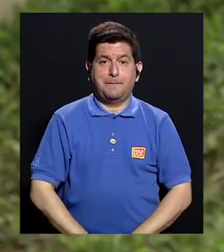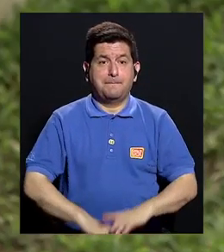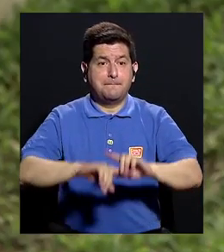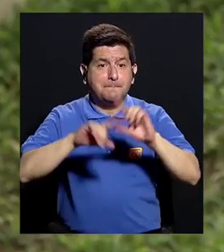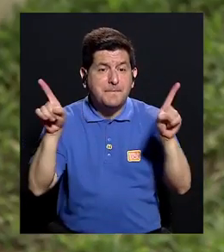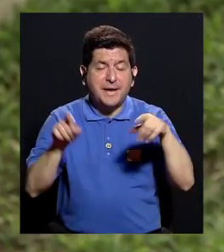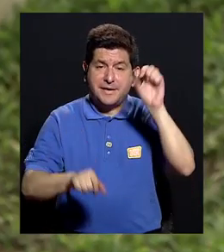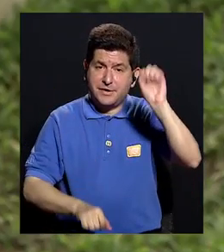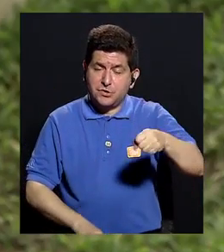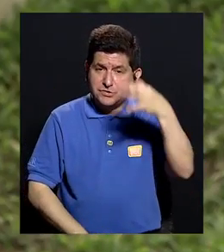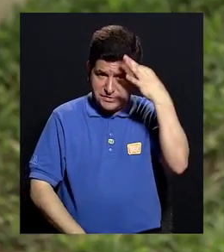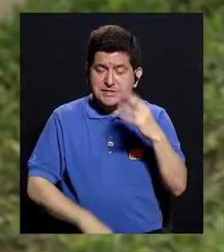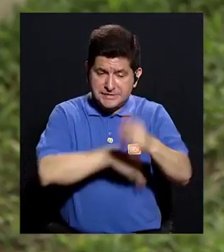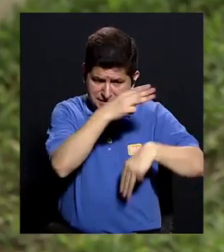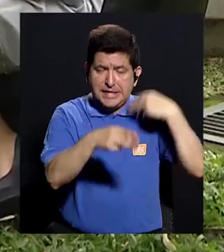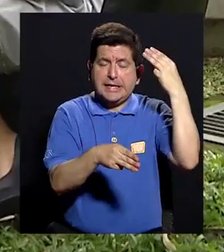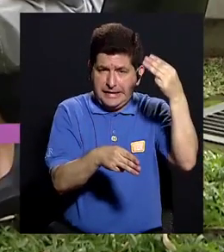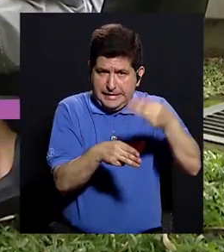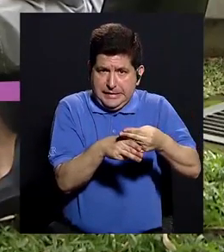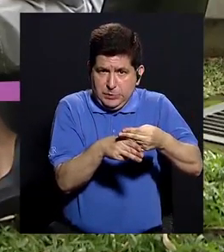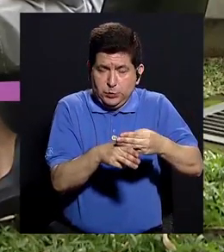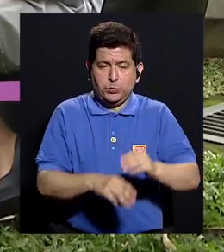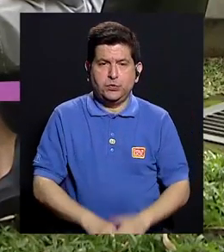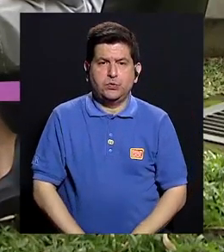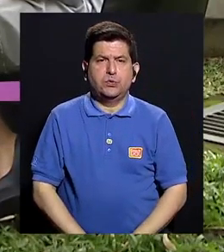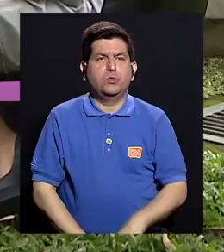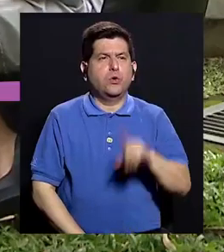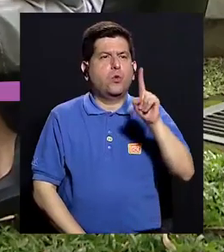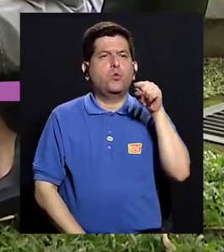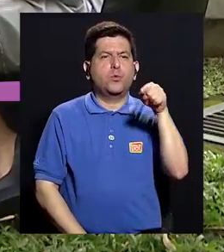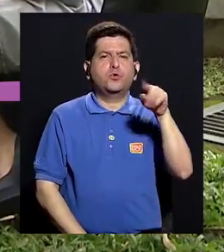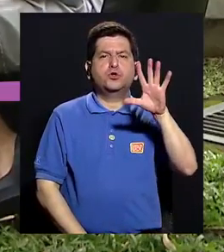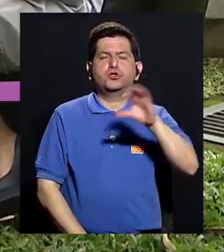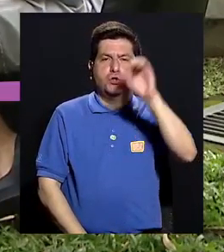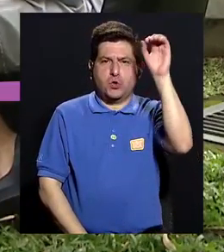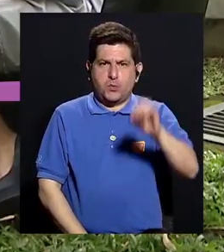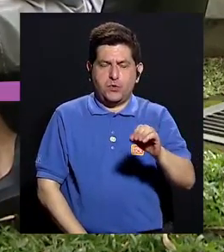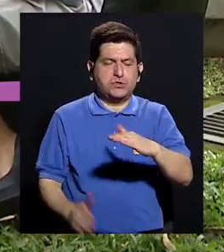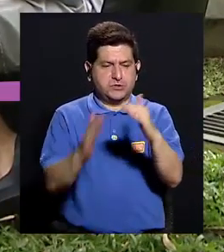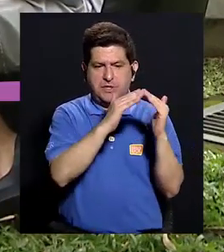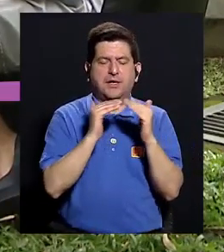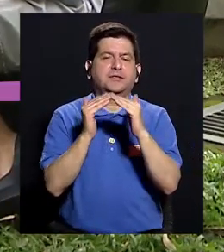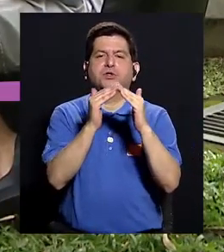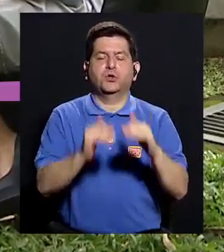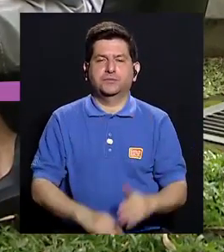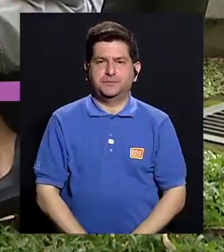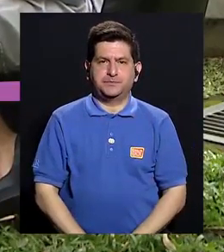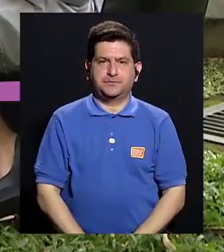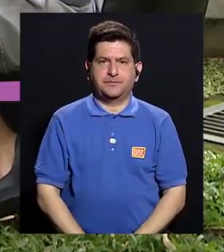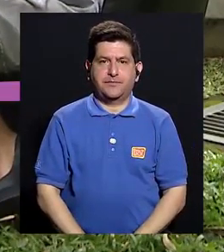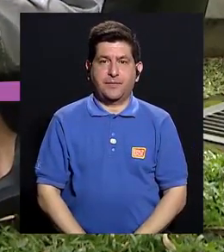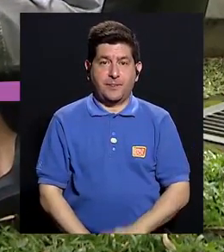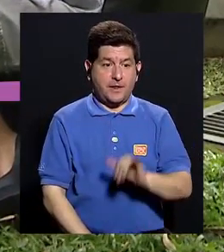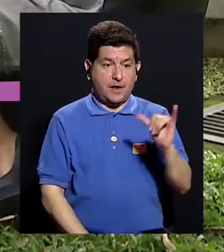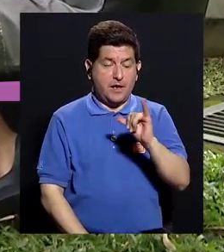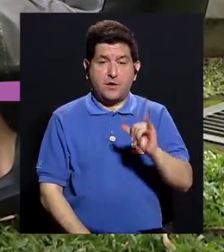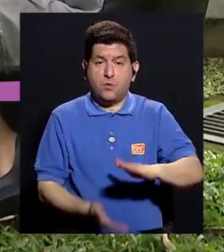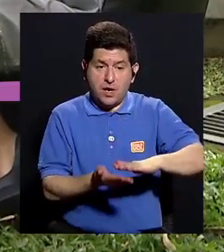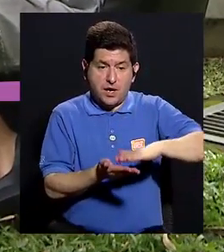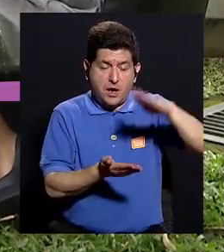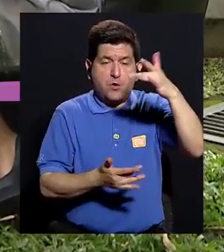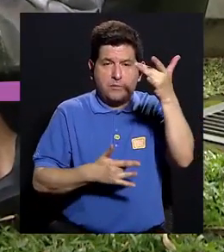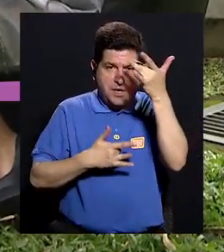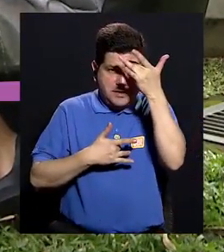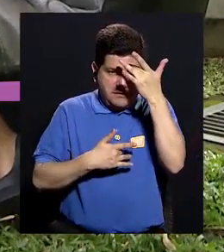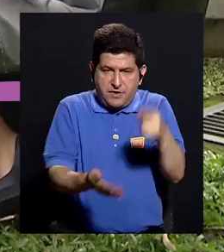Pero sí se estiman a nivel mundial, es el 1.5% de la población. Entonces, así como crece